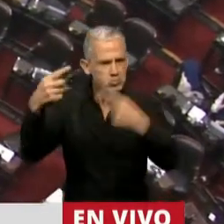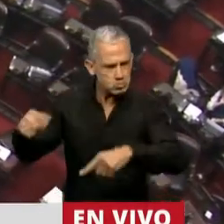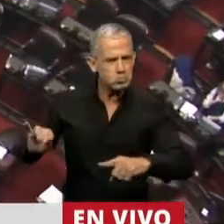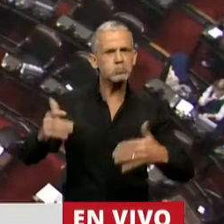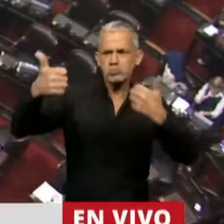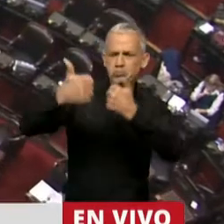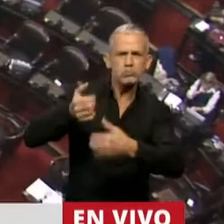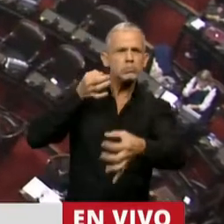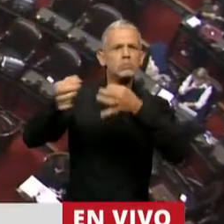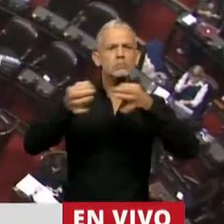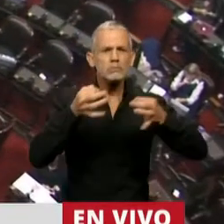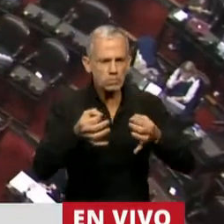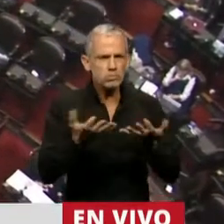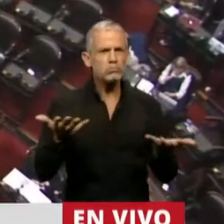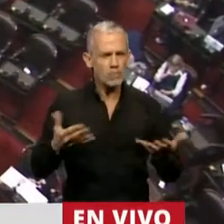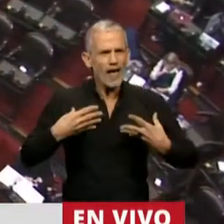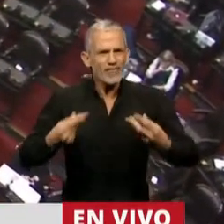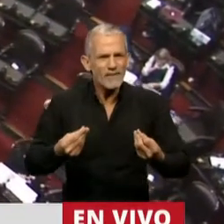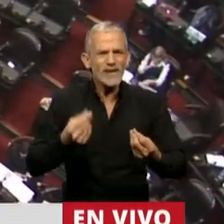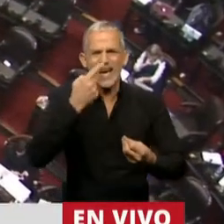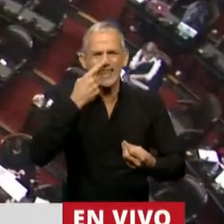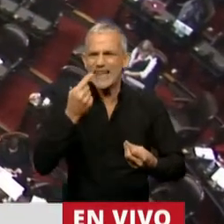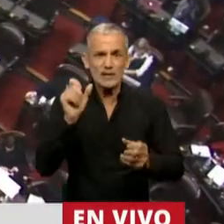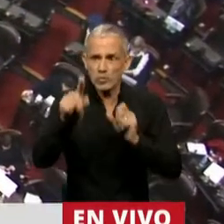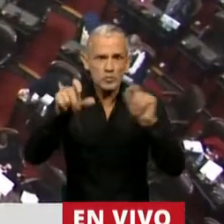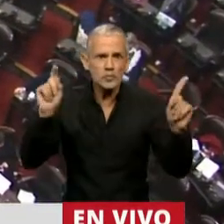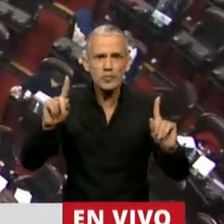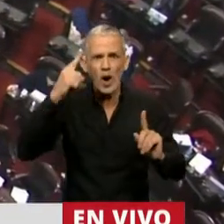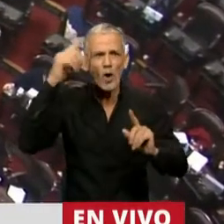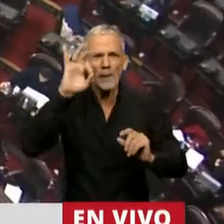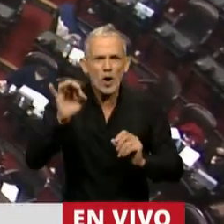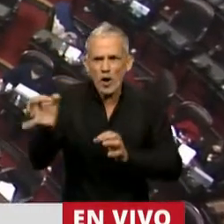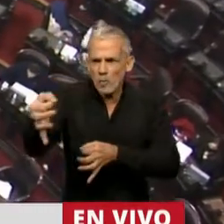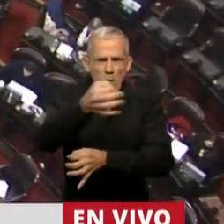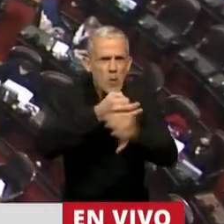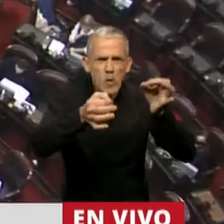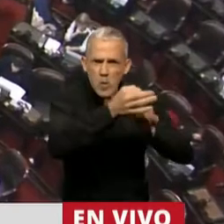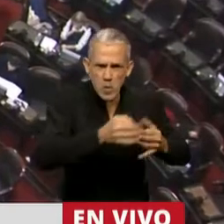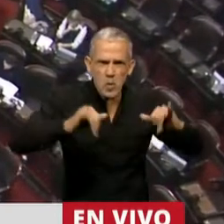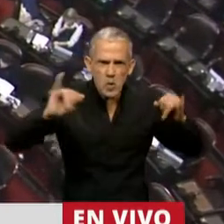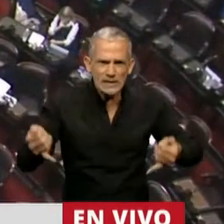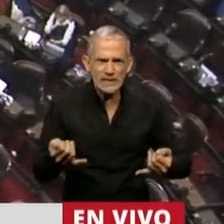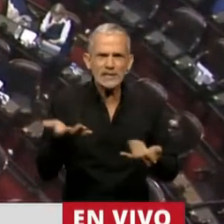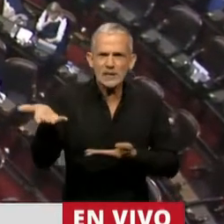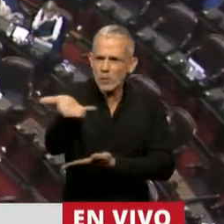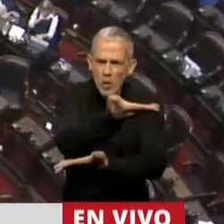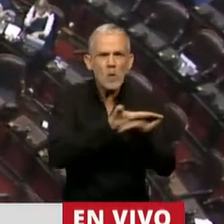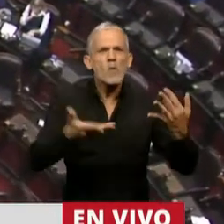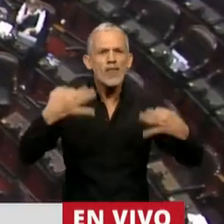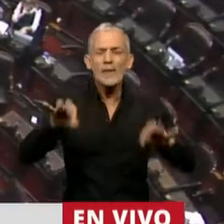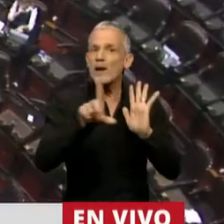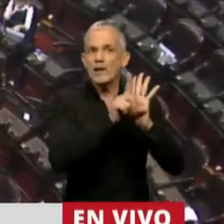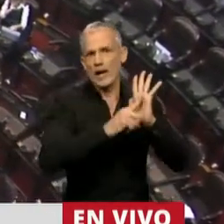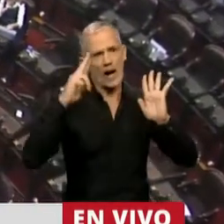la convivencialidad, la defensa de los intereses, que aunque diversos puedan ser legítimos, tienen que dejarse en un marco